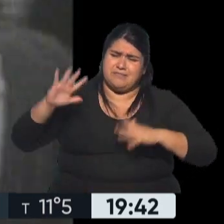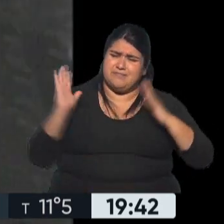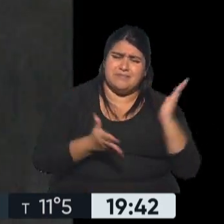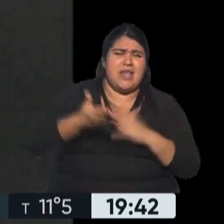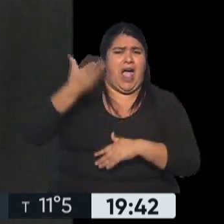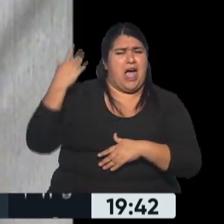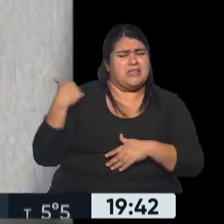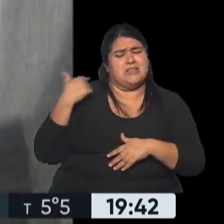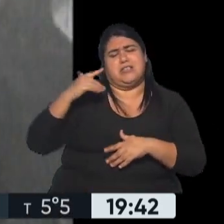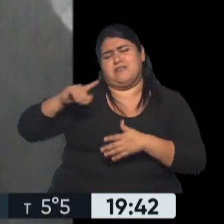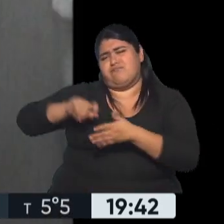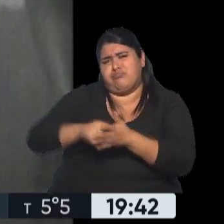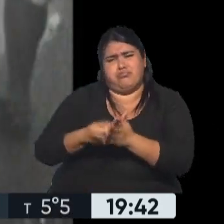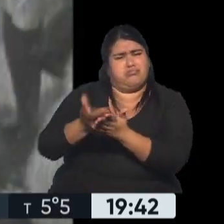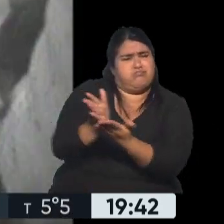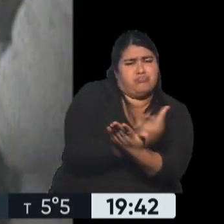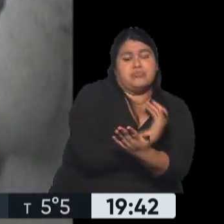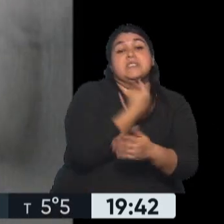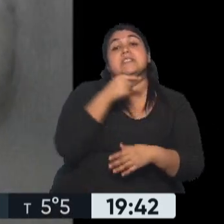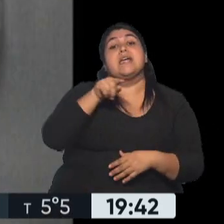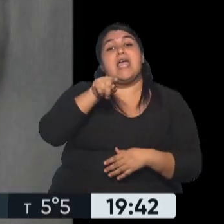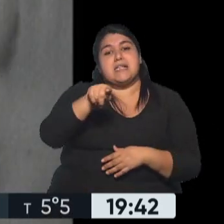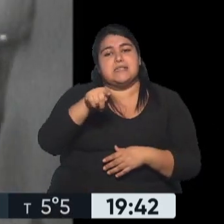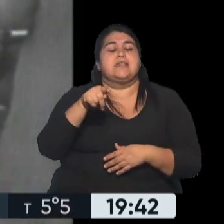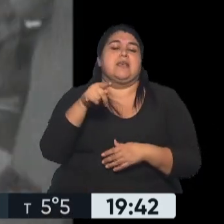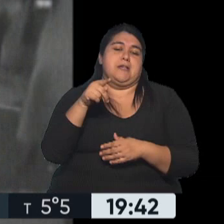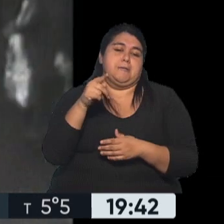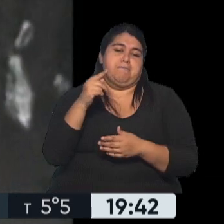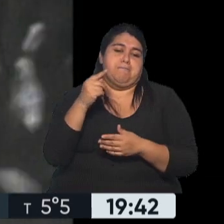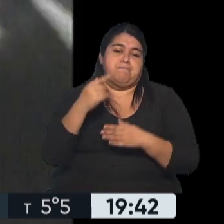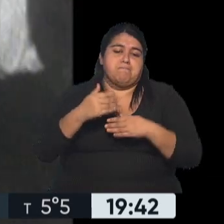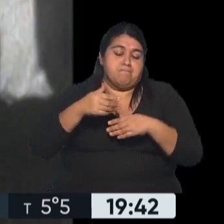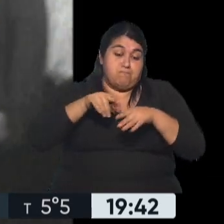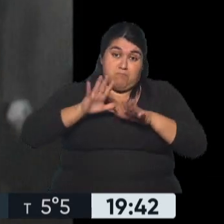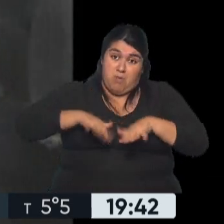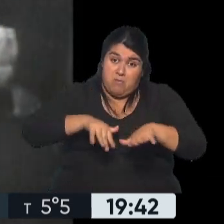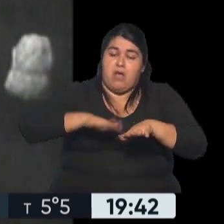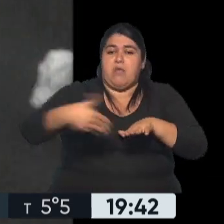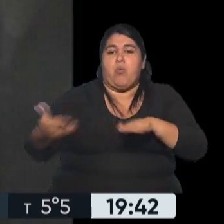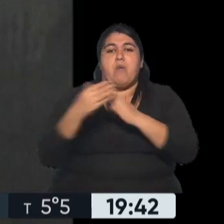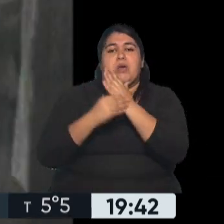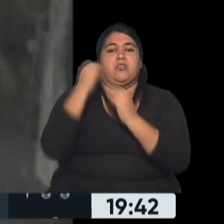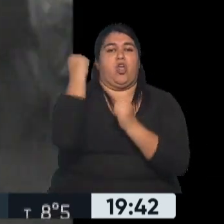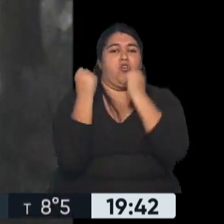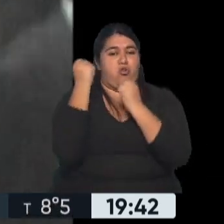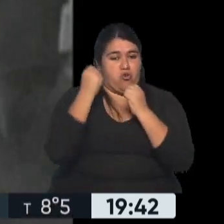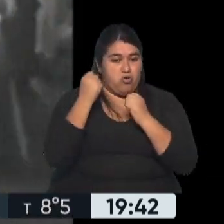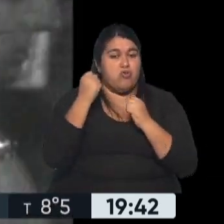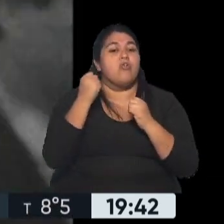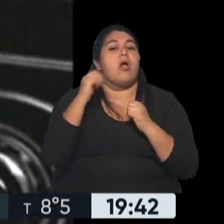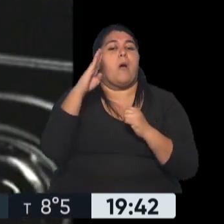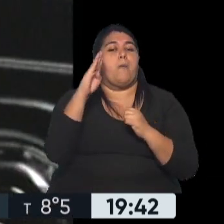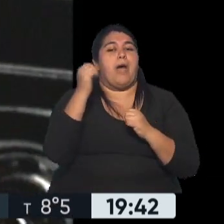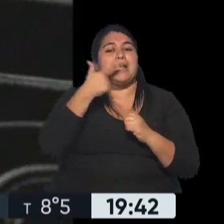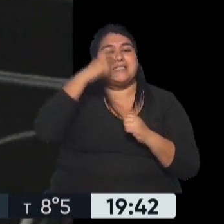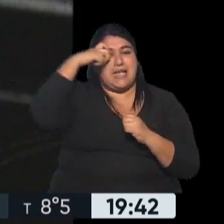reprimida, aunque su huella imborrable derivó en la renuncia días después del ministro de Economía Adalbert Krieger-Basena,